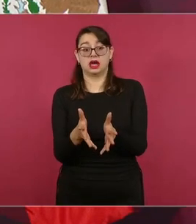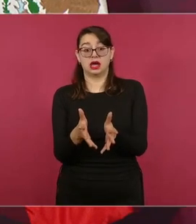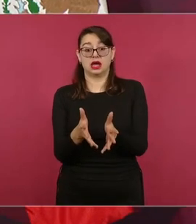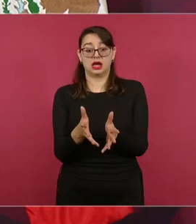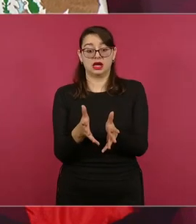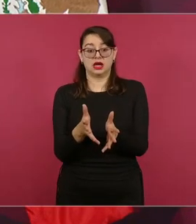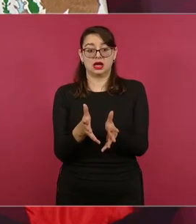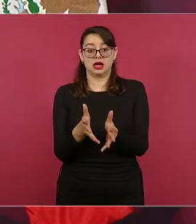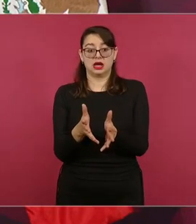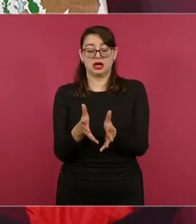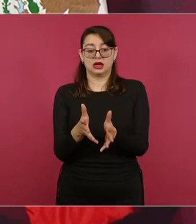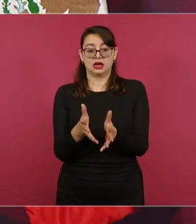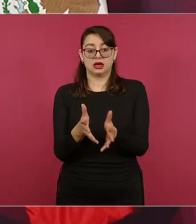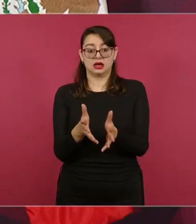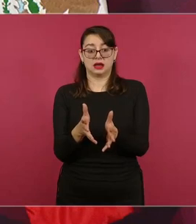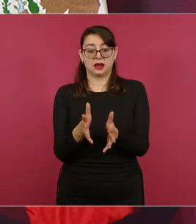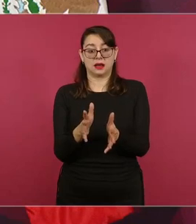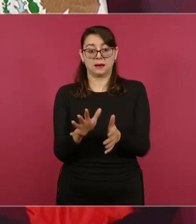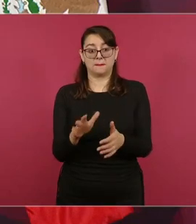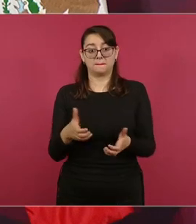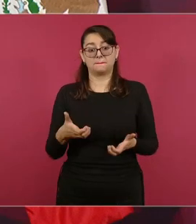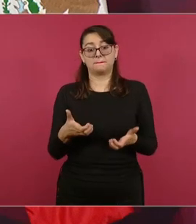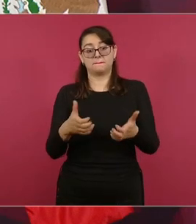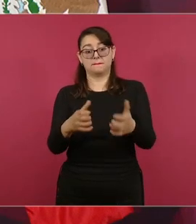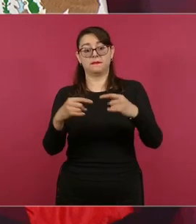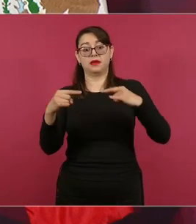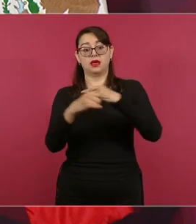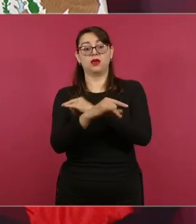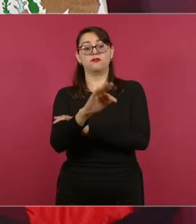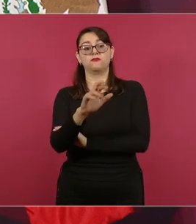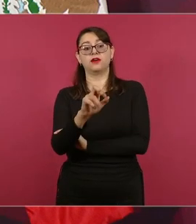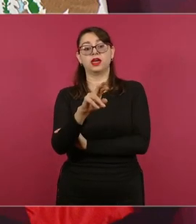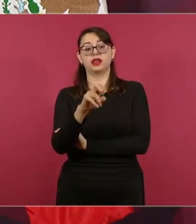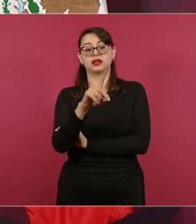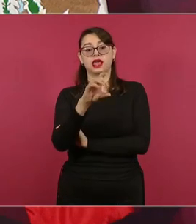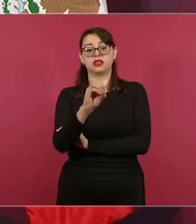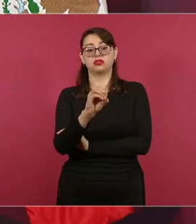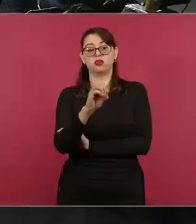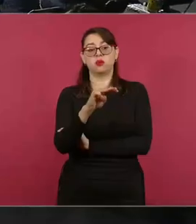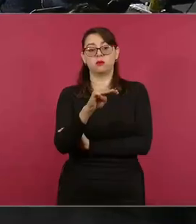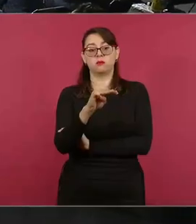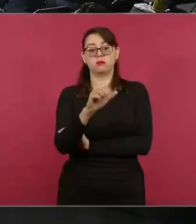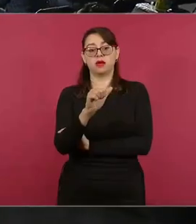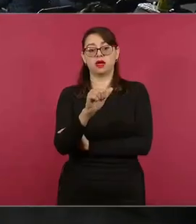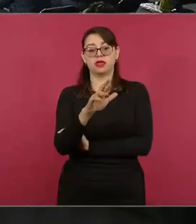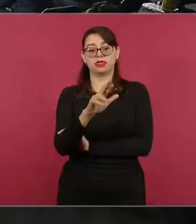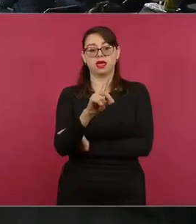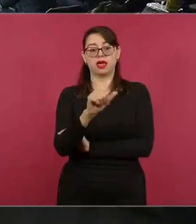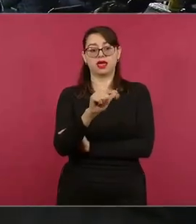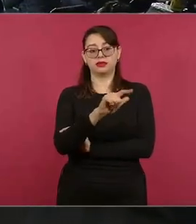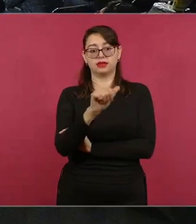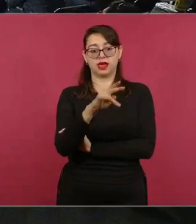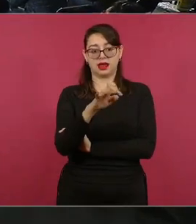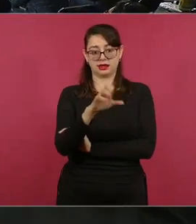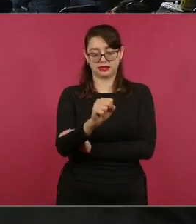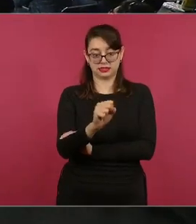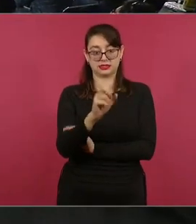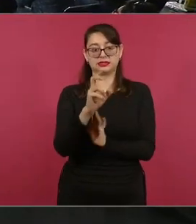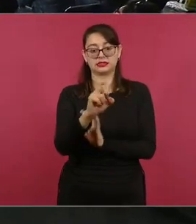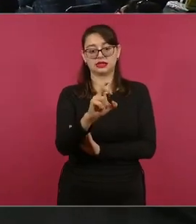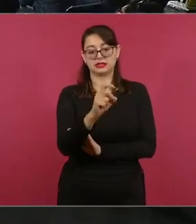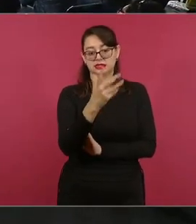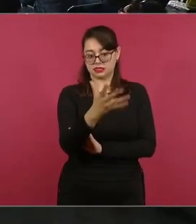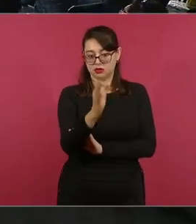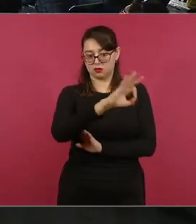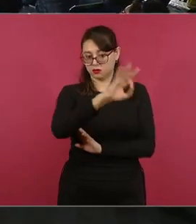limpieza hacia la avenida Fernando Magallanes y a la avenida Prado Sur. Ahí llevamos un treinta y